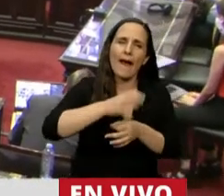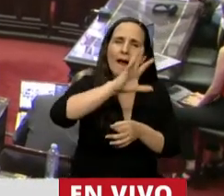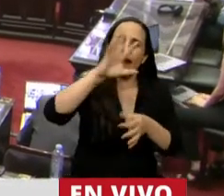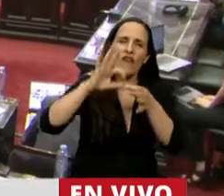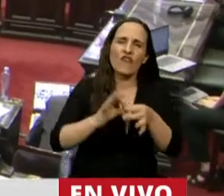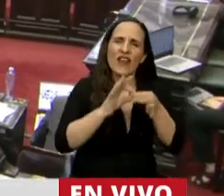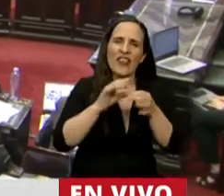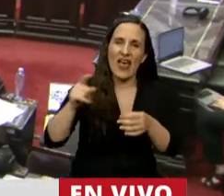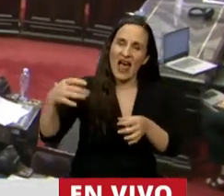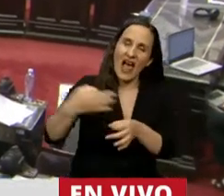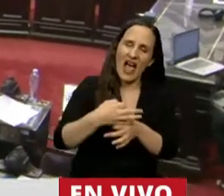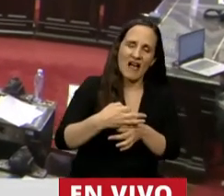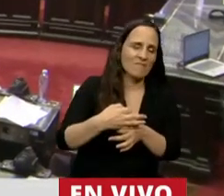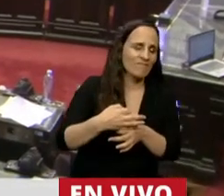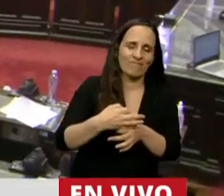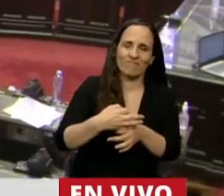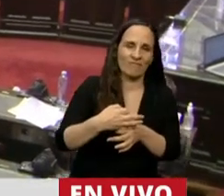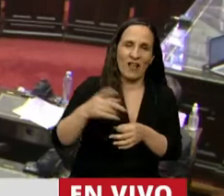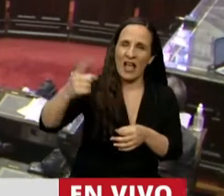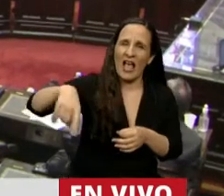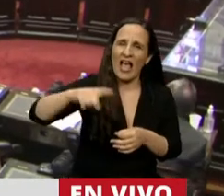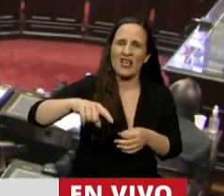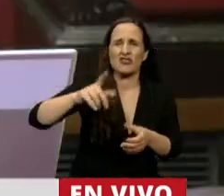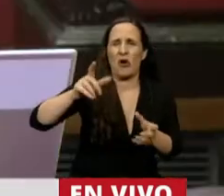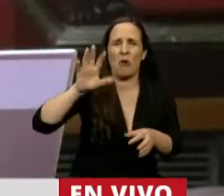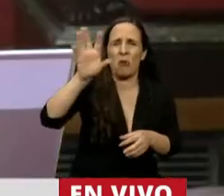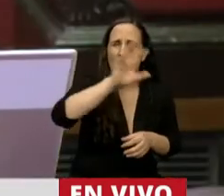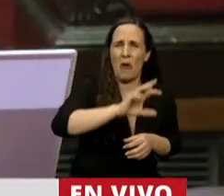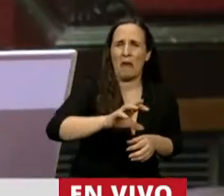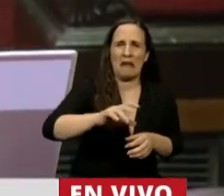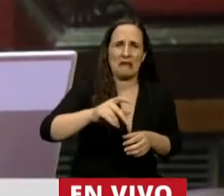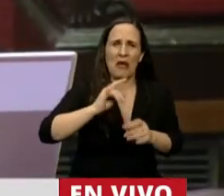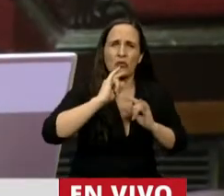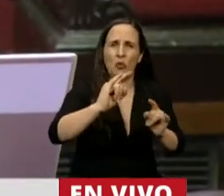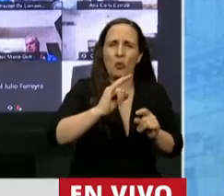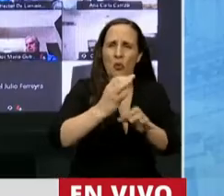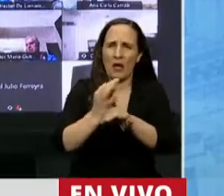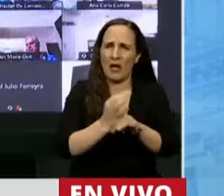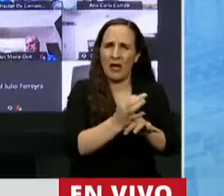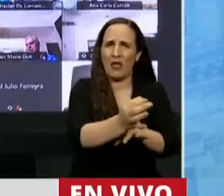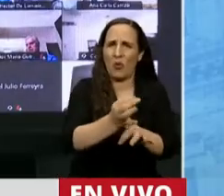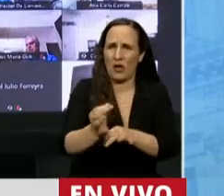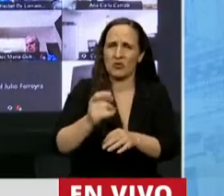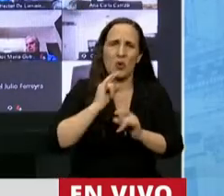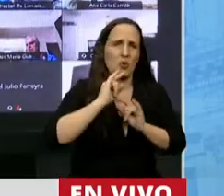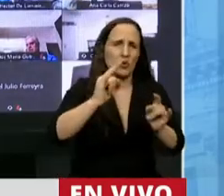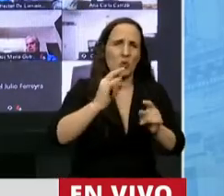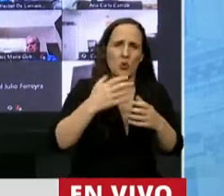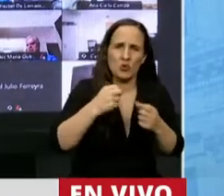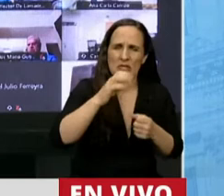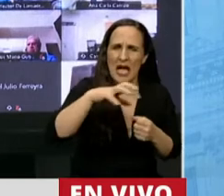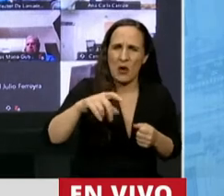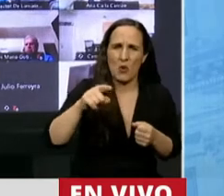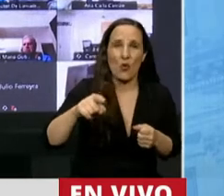tiró por la cabeza la salud y la educación a las provincias sin darles los recursos mientras recibían triunfalmente al